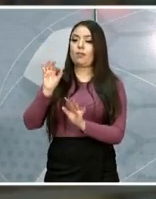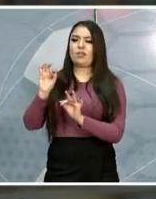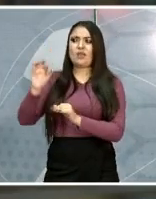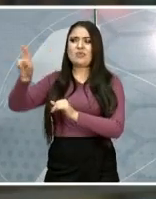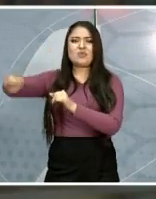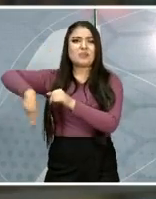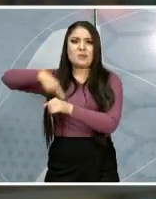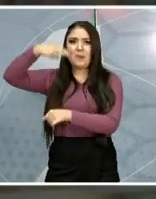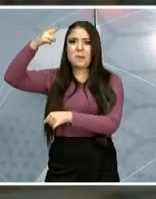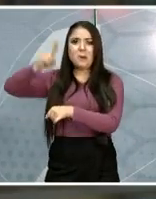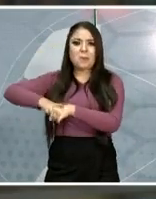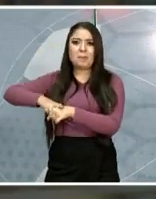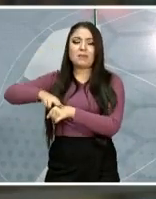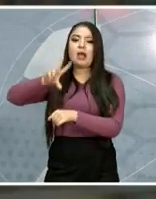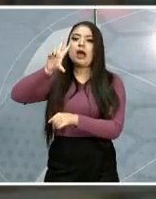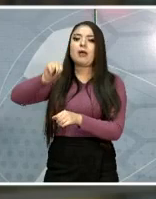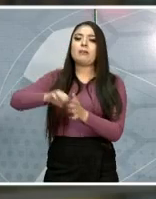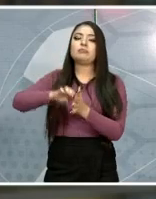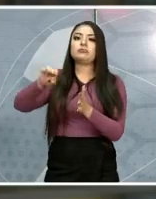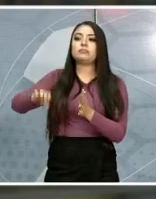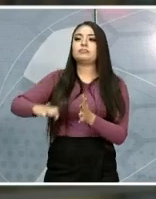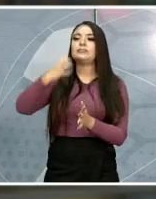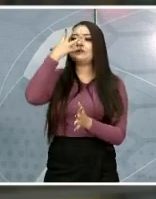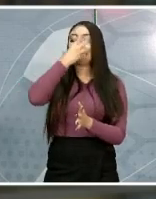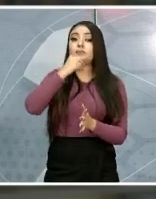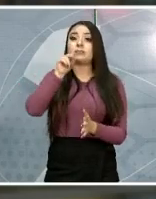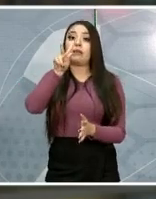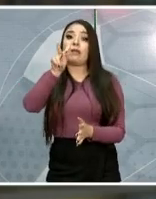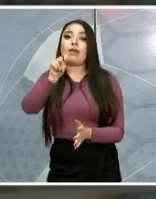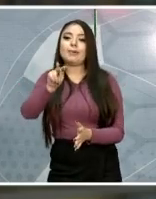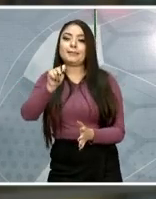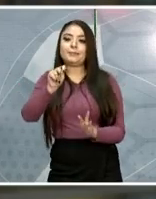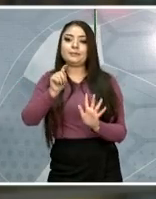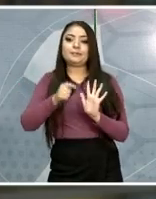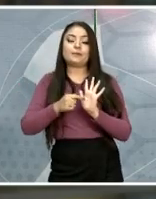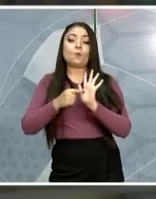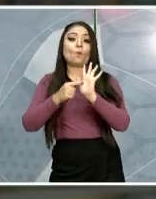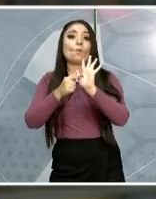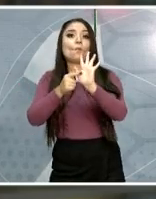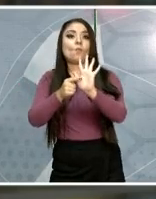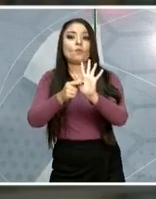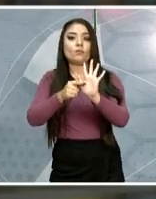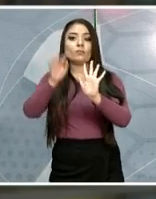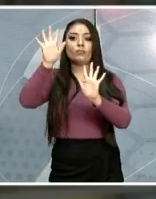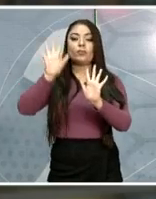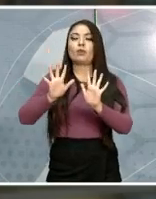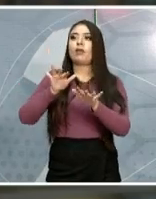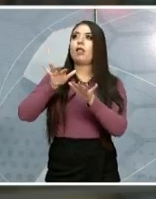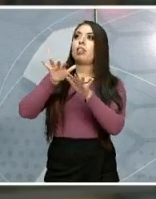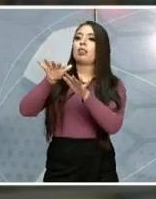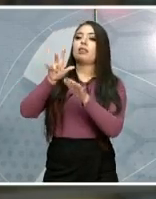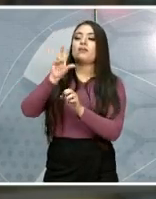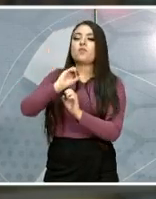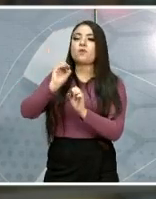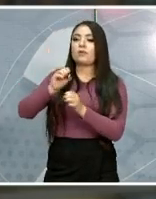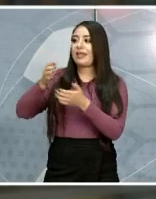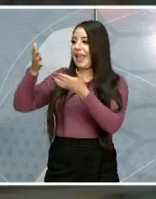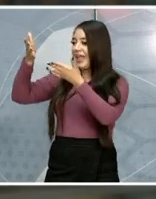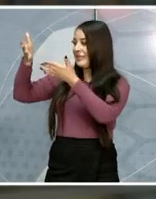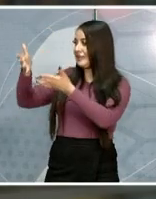venden en la televisión para crear aspiraciones, no, es la belleza, la de